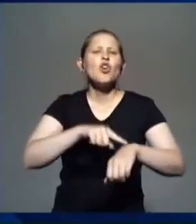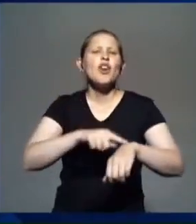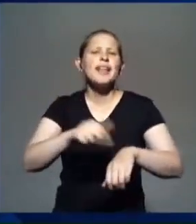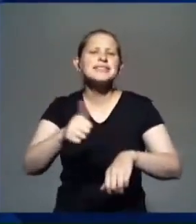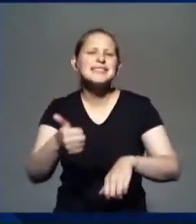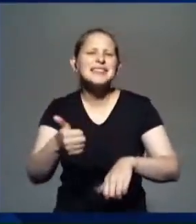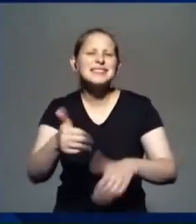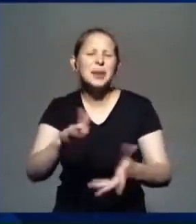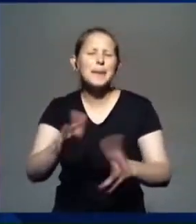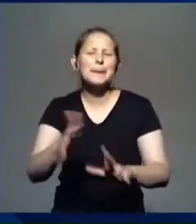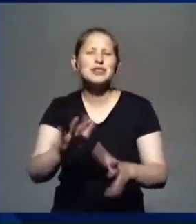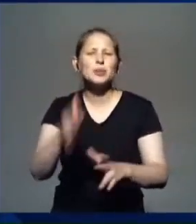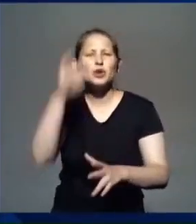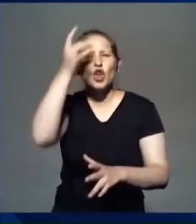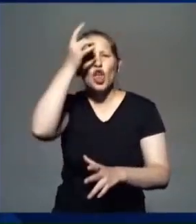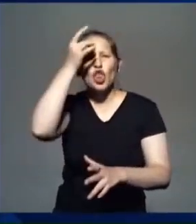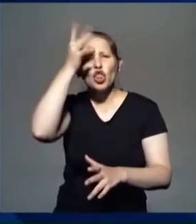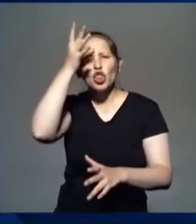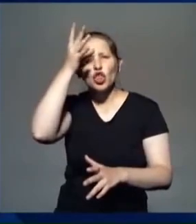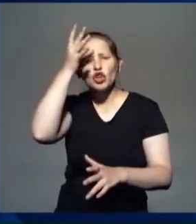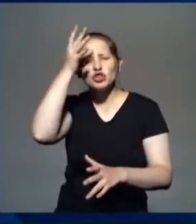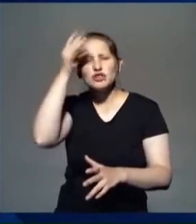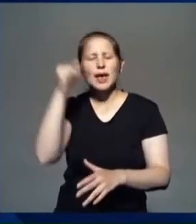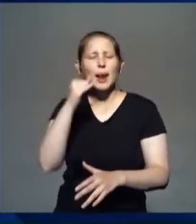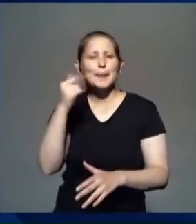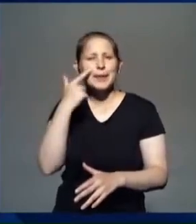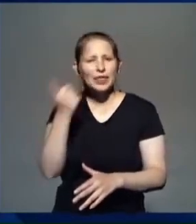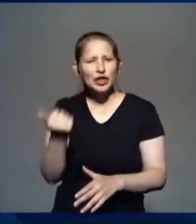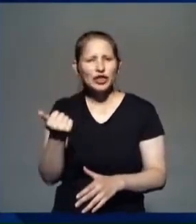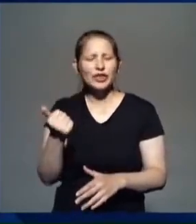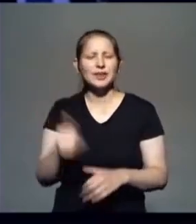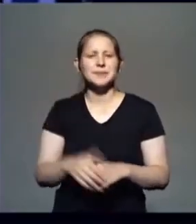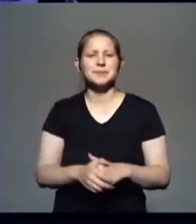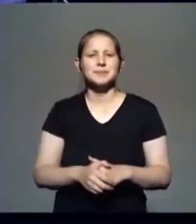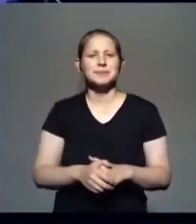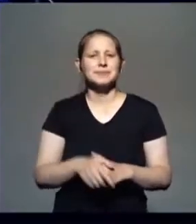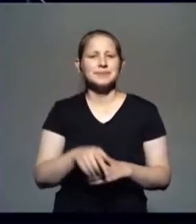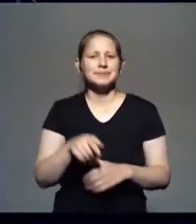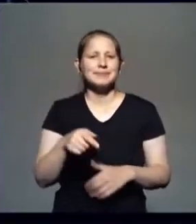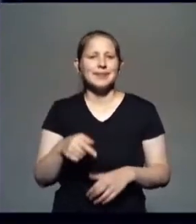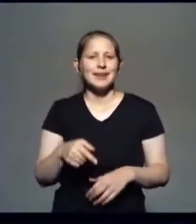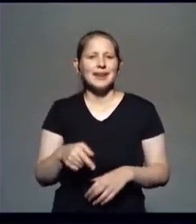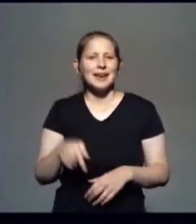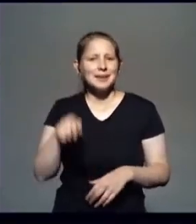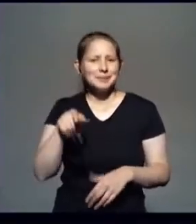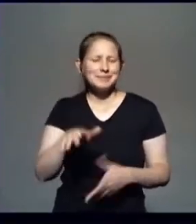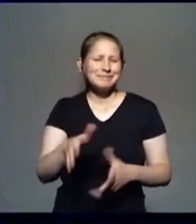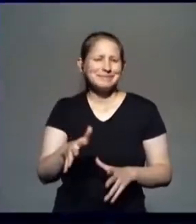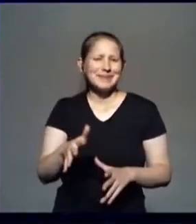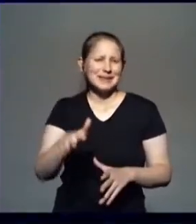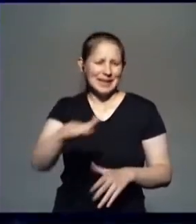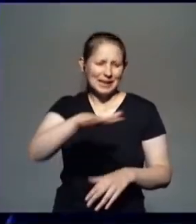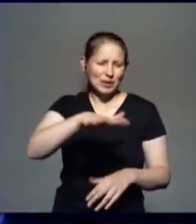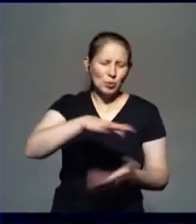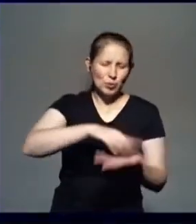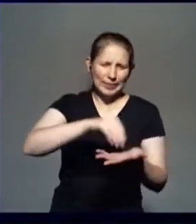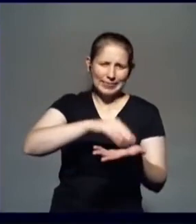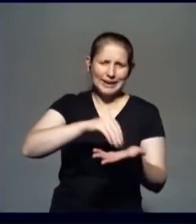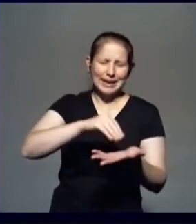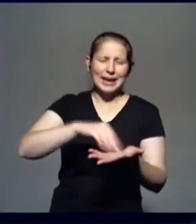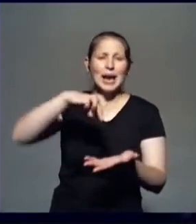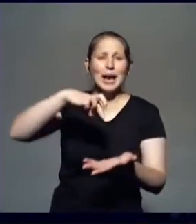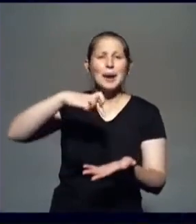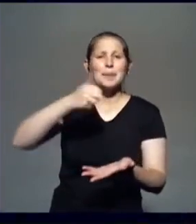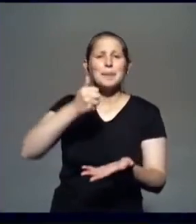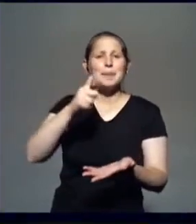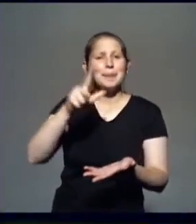Imagínate en esa tierra de Palestina, de Samaria, a las doce del mediodía. Era la peor hora.